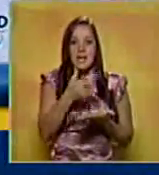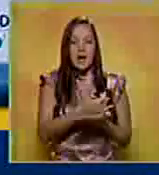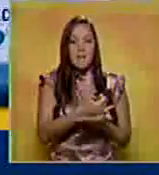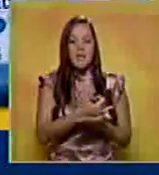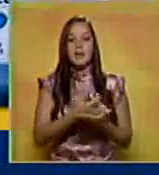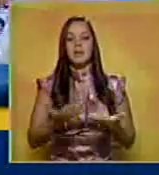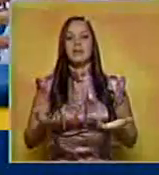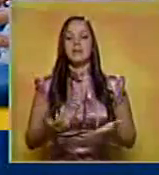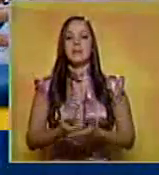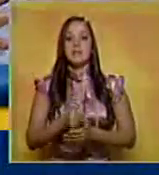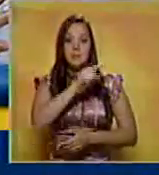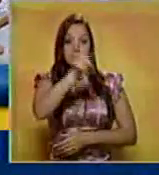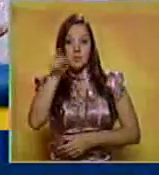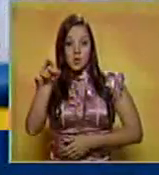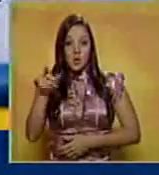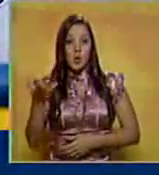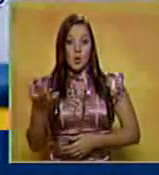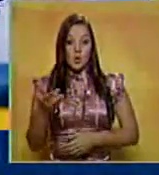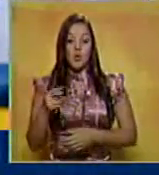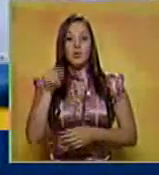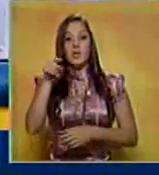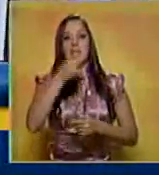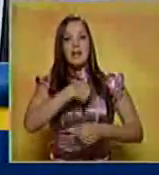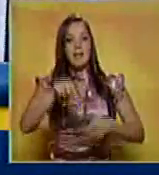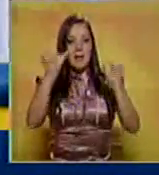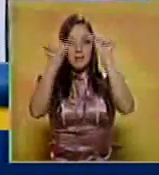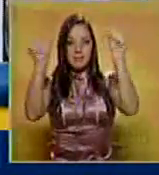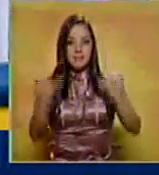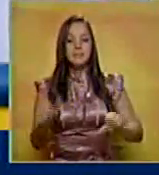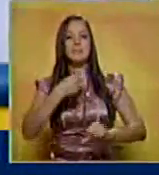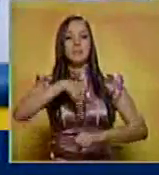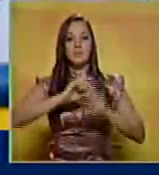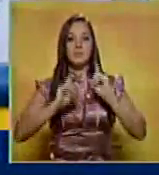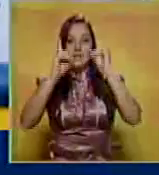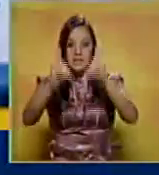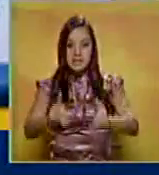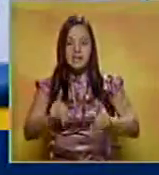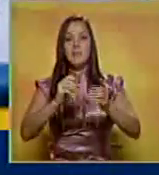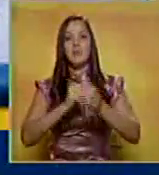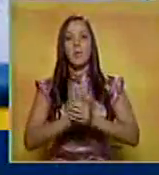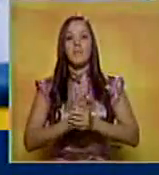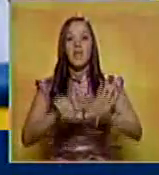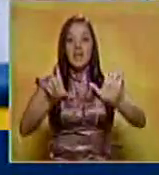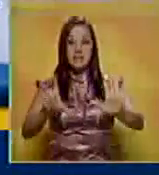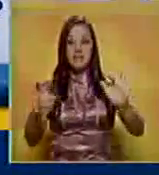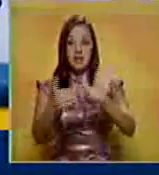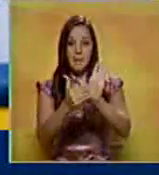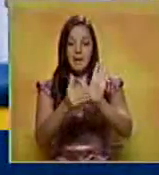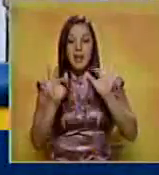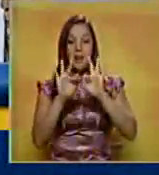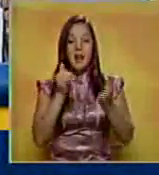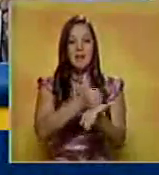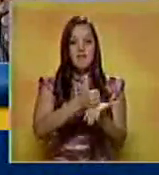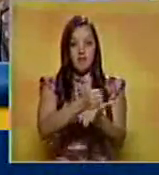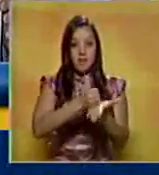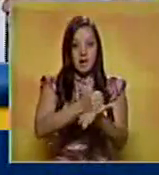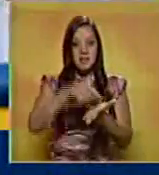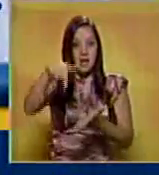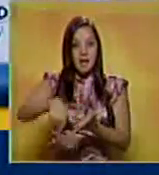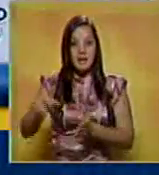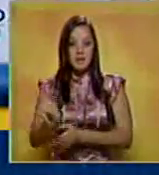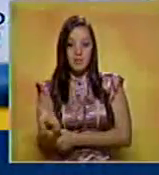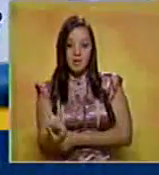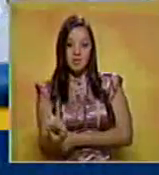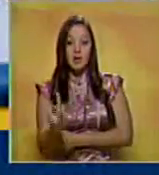de medicamentos. Ustedes, después que tengan este sistema, nosotros decimos que a través de las 7.000 farmacias que tenemos en el país,